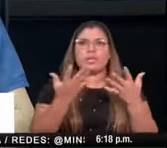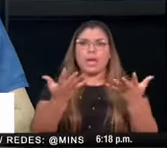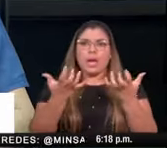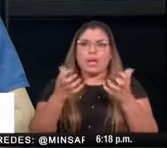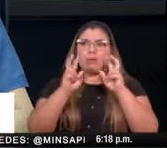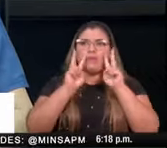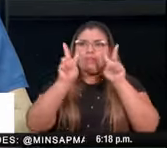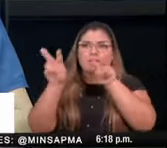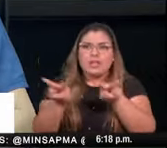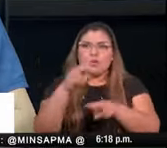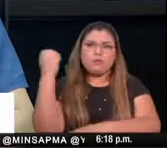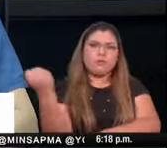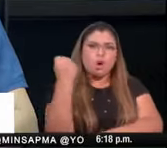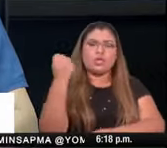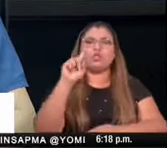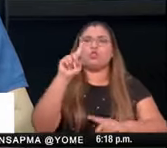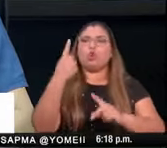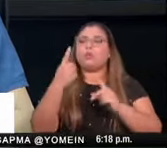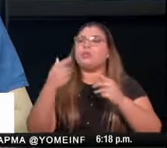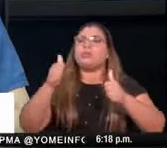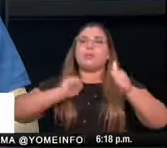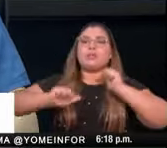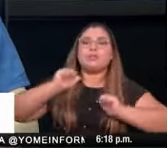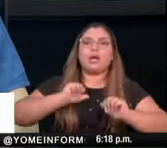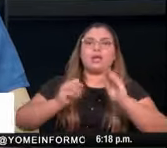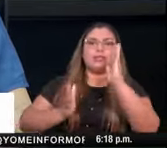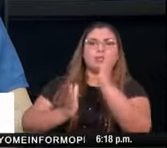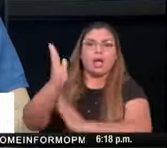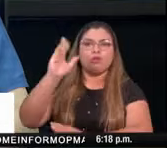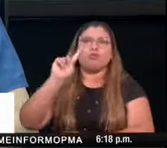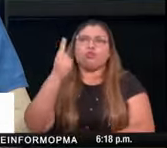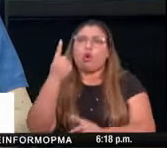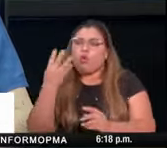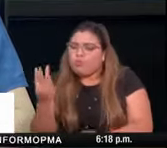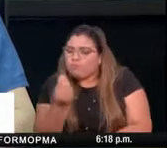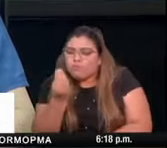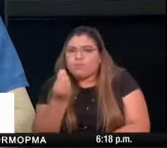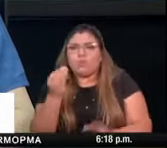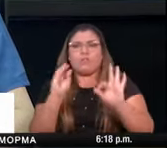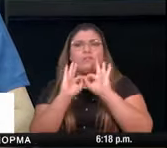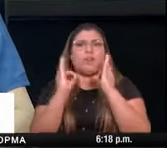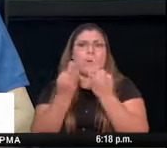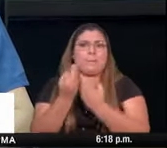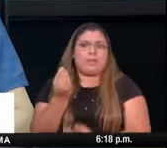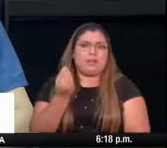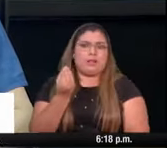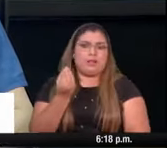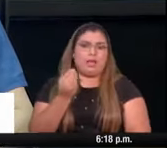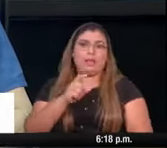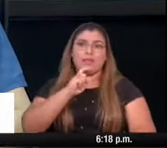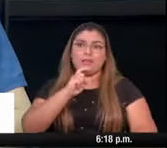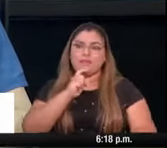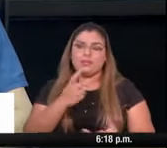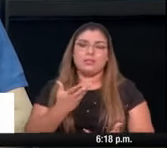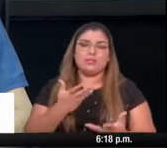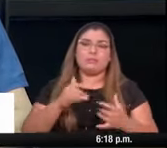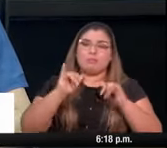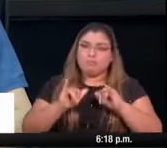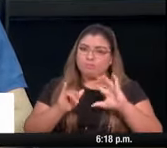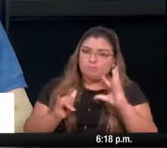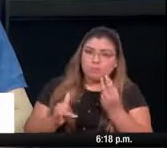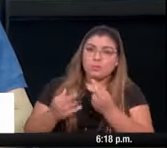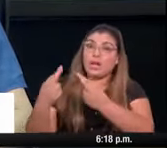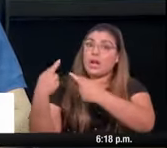estricta vigilancia de la burbuja. ¿Qué queremos decir con esto? Que el mantenimiento de la burbuja